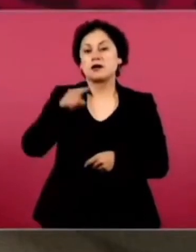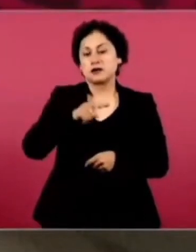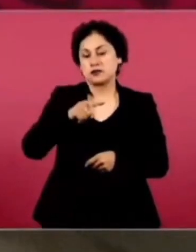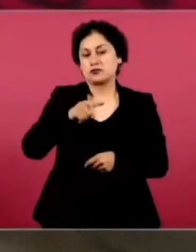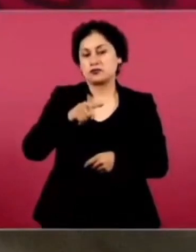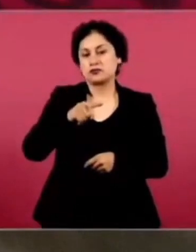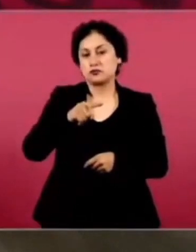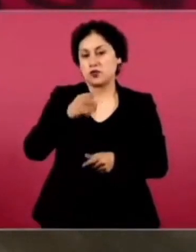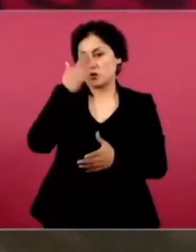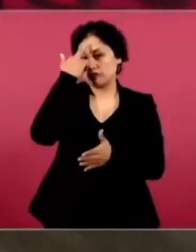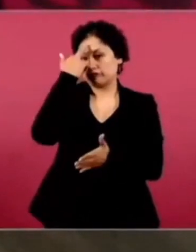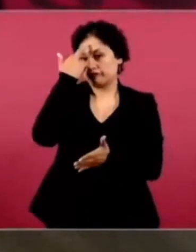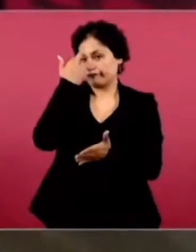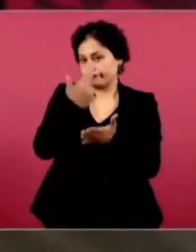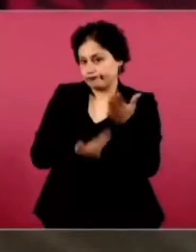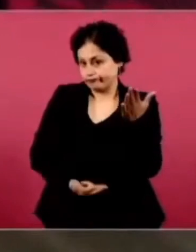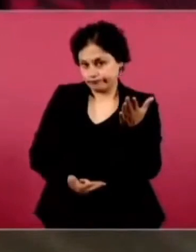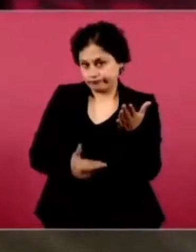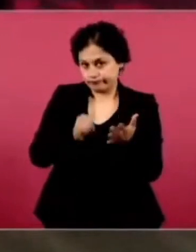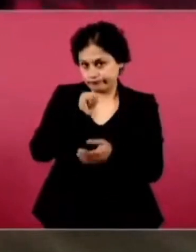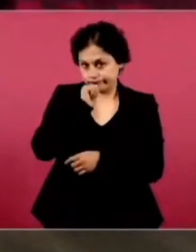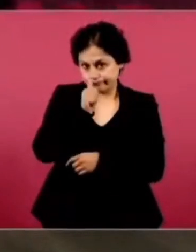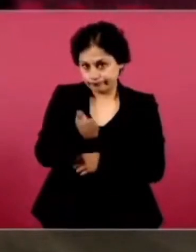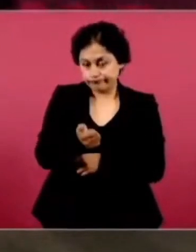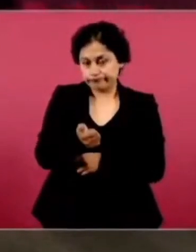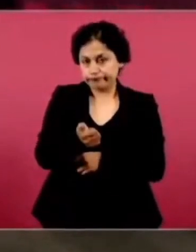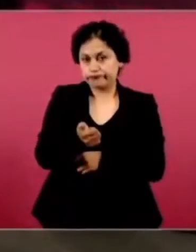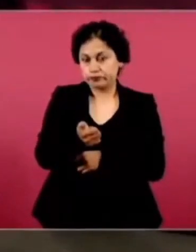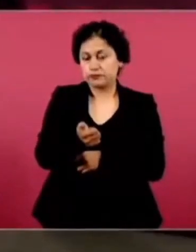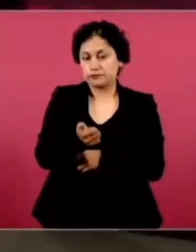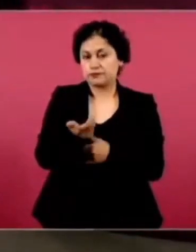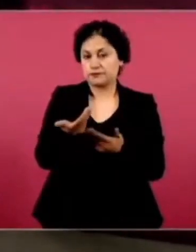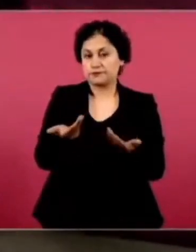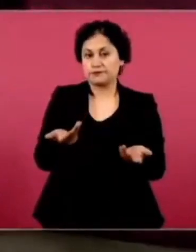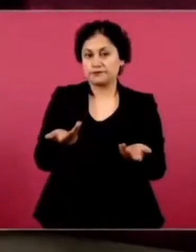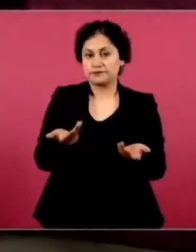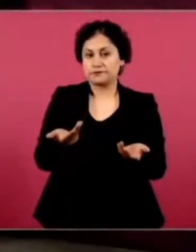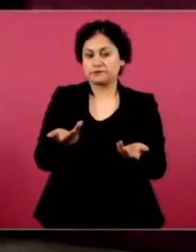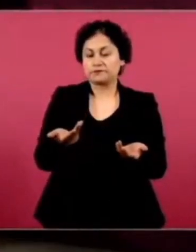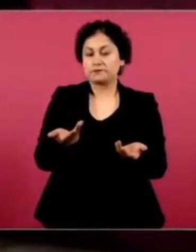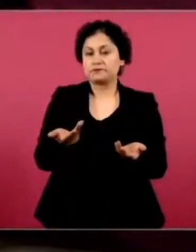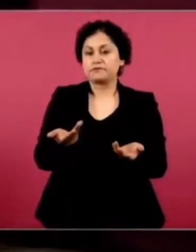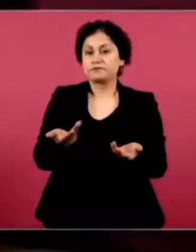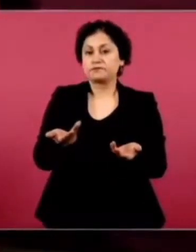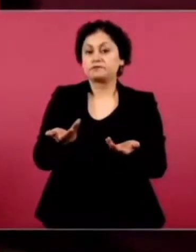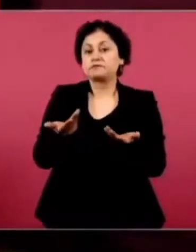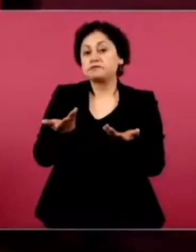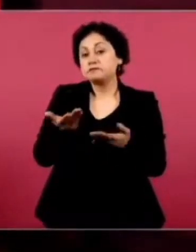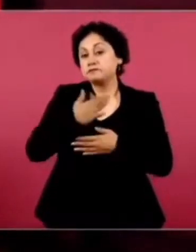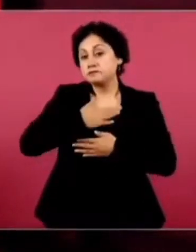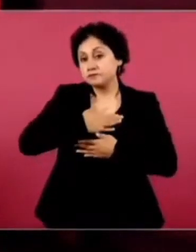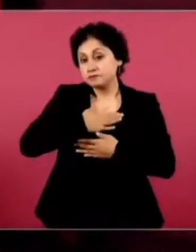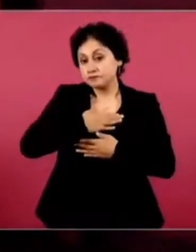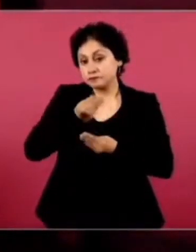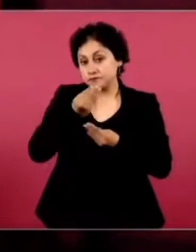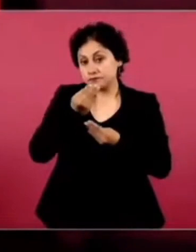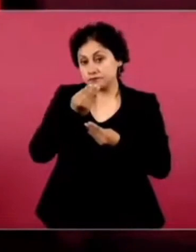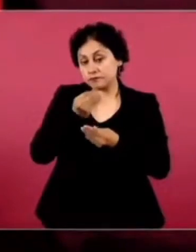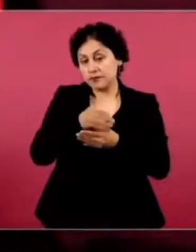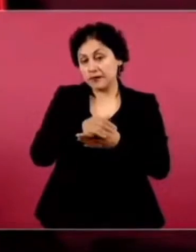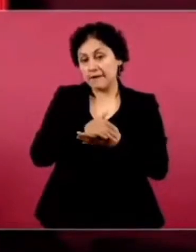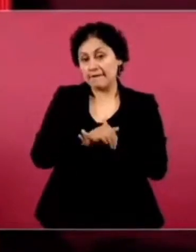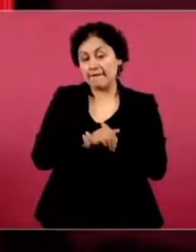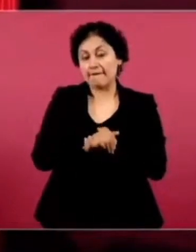irregularidades y también el Consejo del